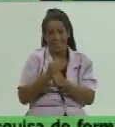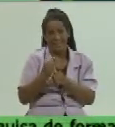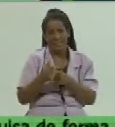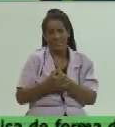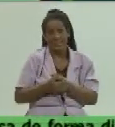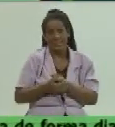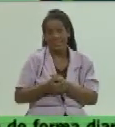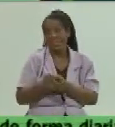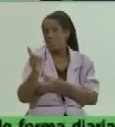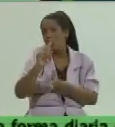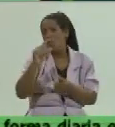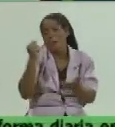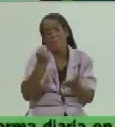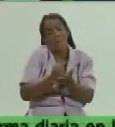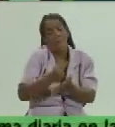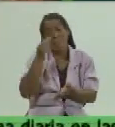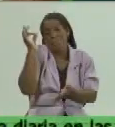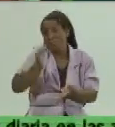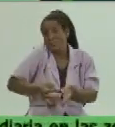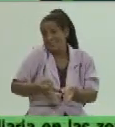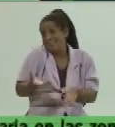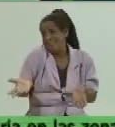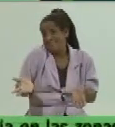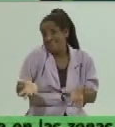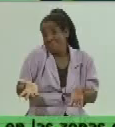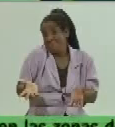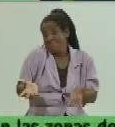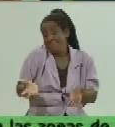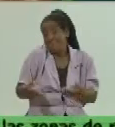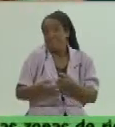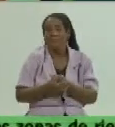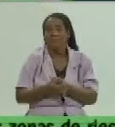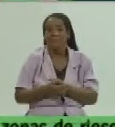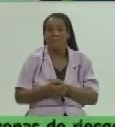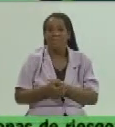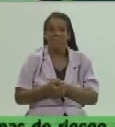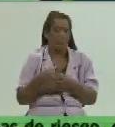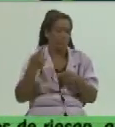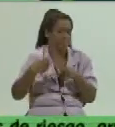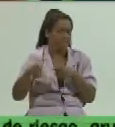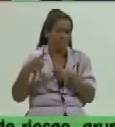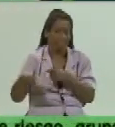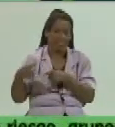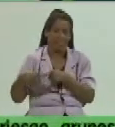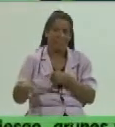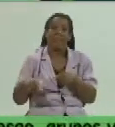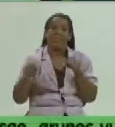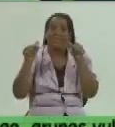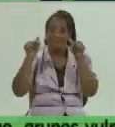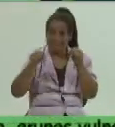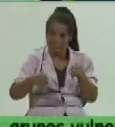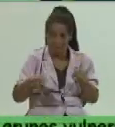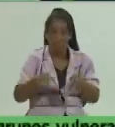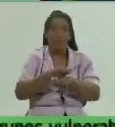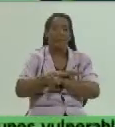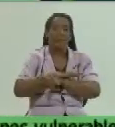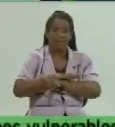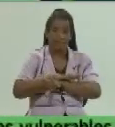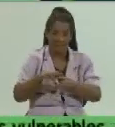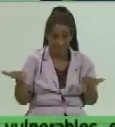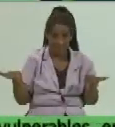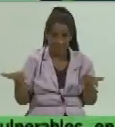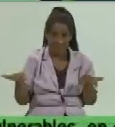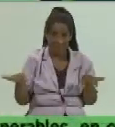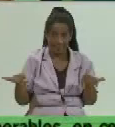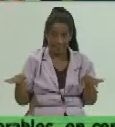aprobados oficialmente que no aportaban al fisco y todo un grupo de cuestiones que hoy la la